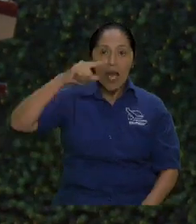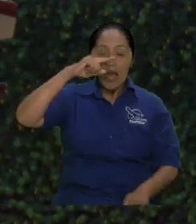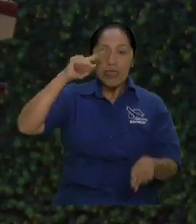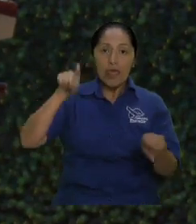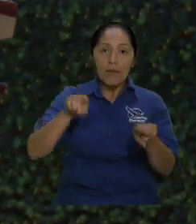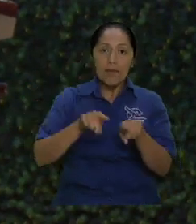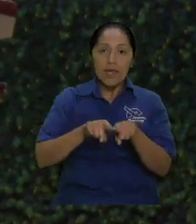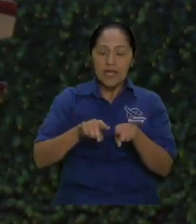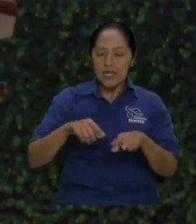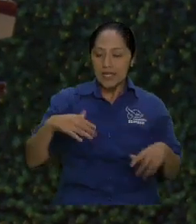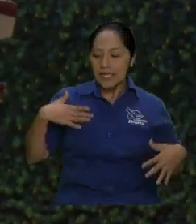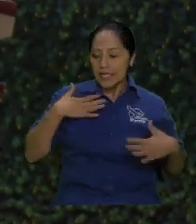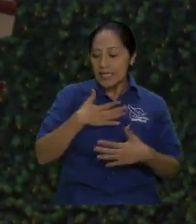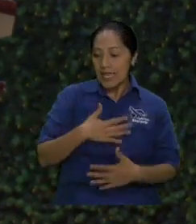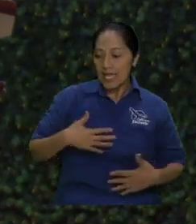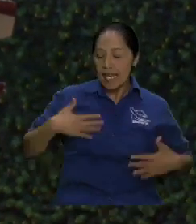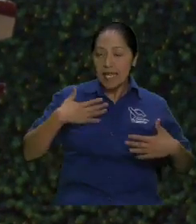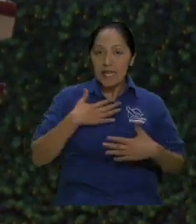darnos?